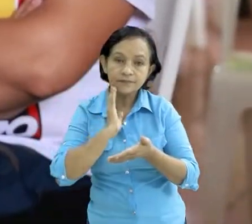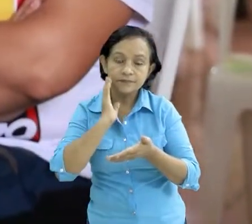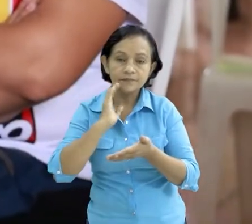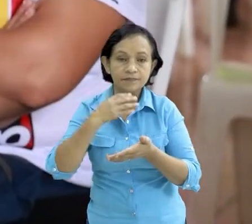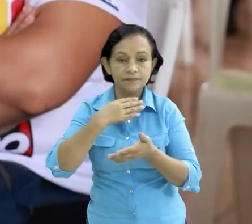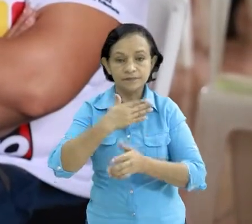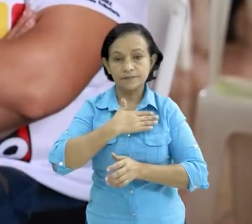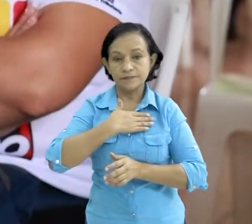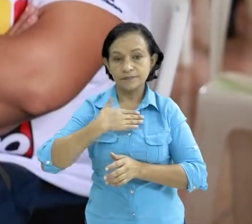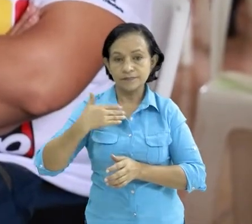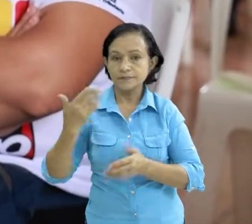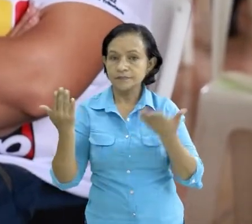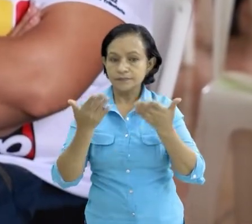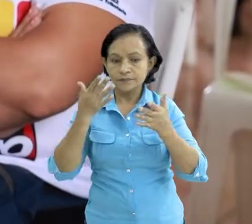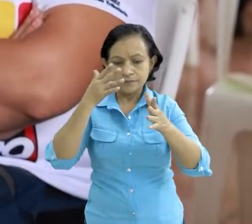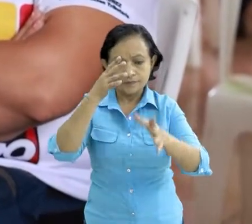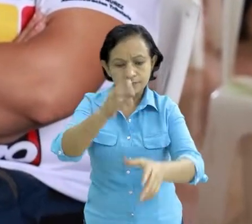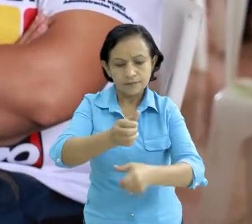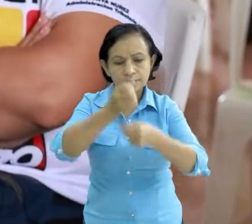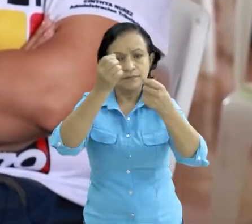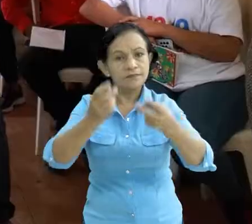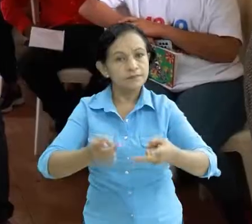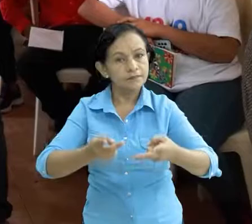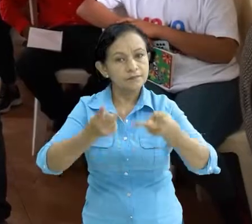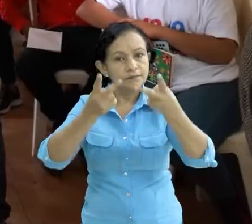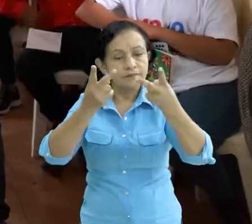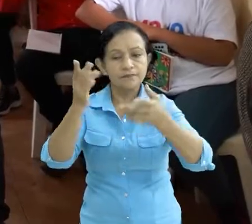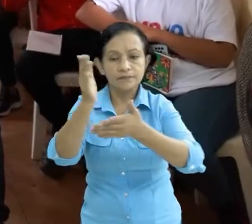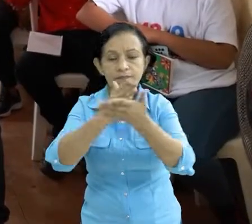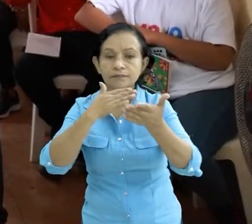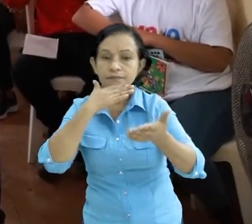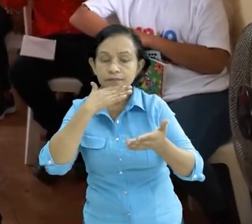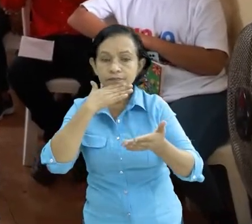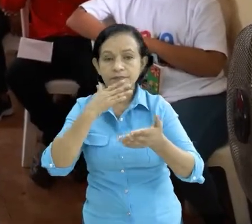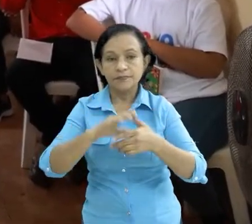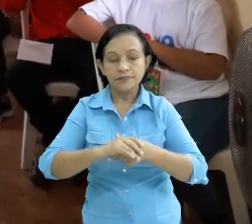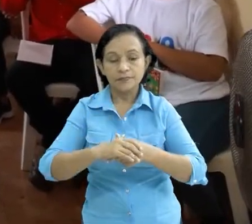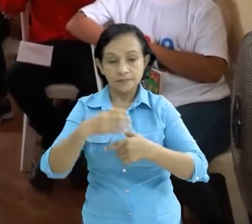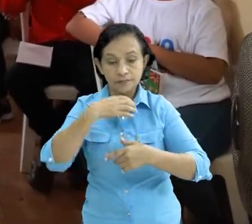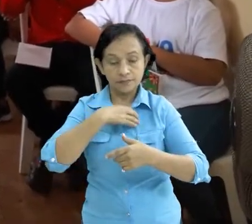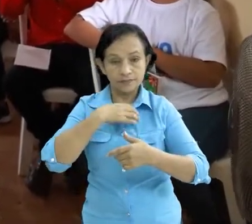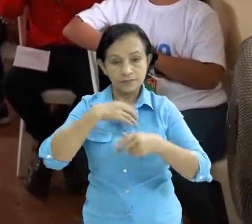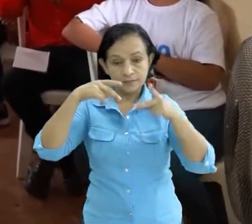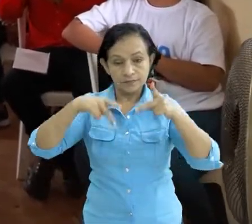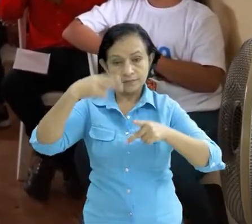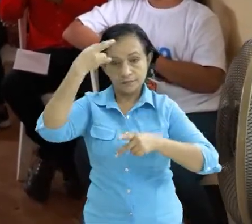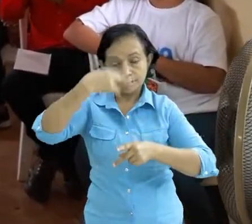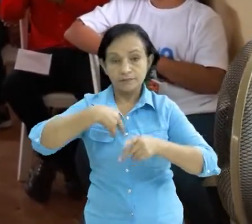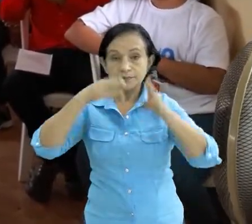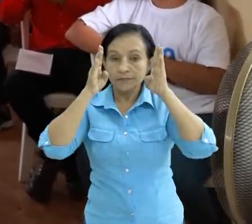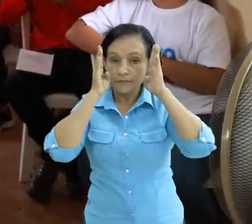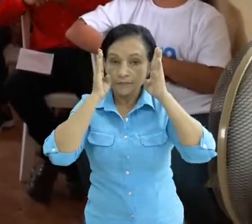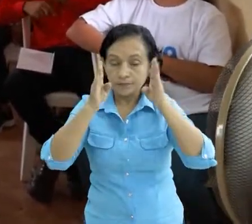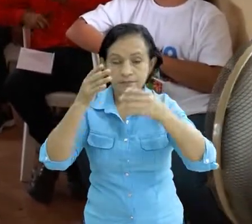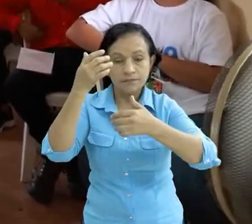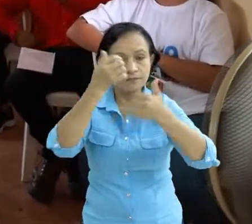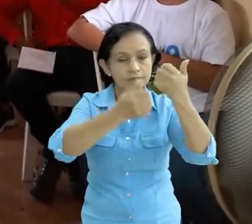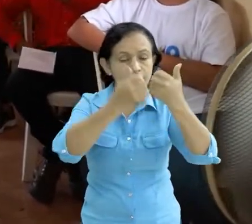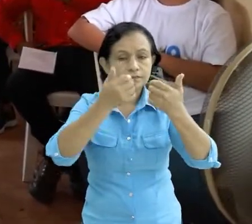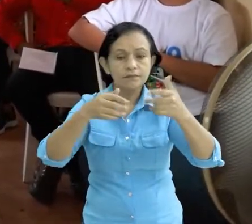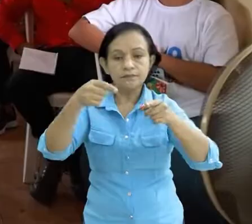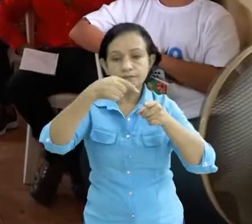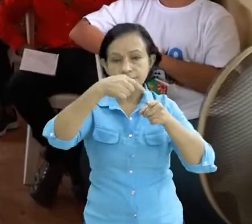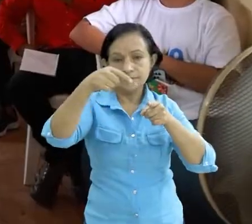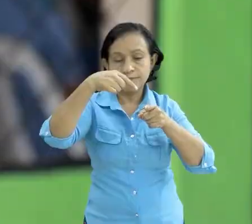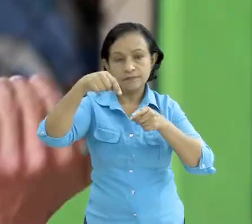y mejorar técnicas de salvamento y rescate en la emergencia brigadistas tenemos que estar atentos alertas a cualquier situación que surge en